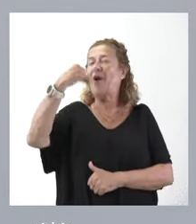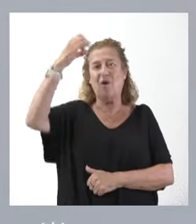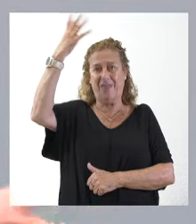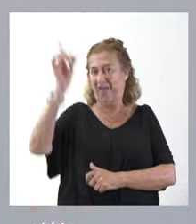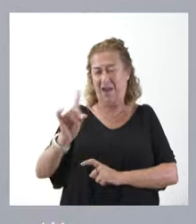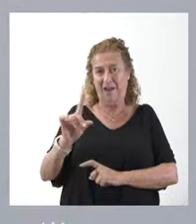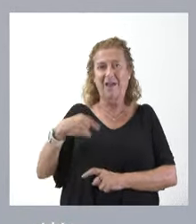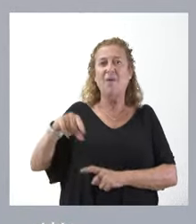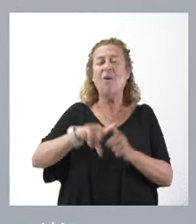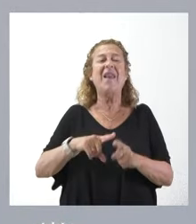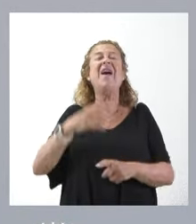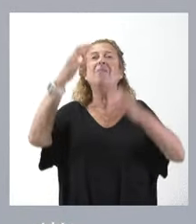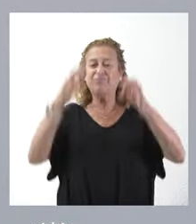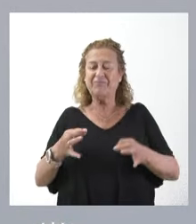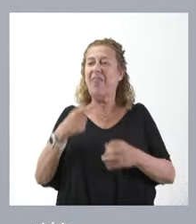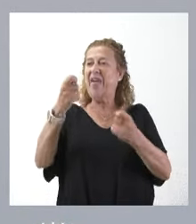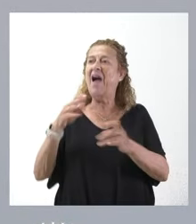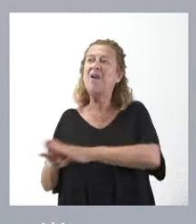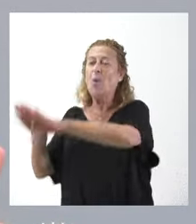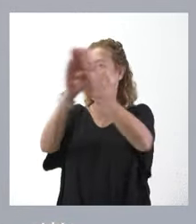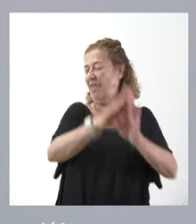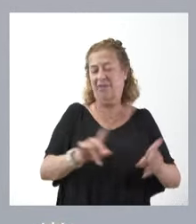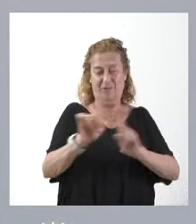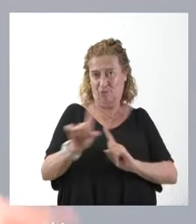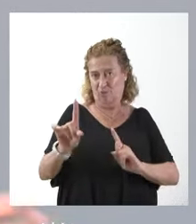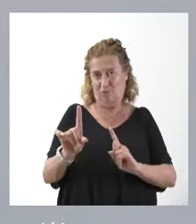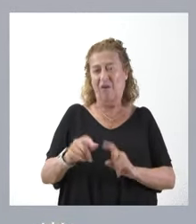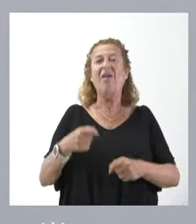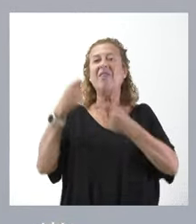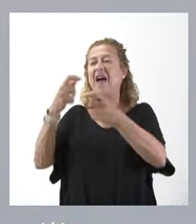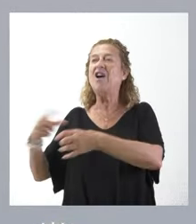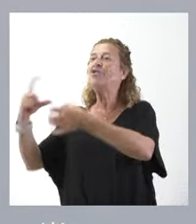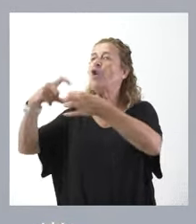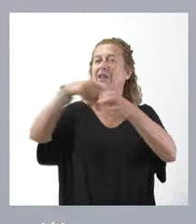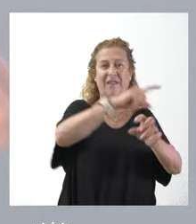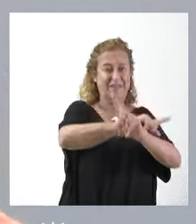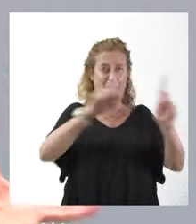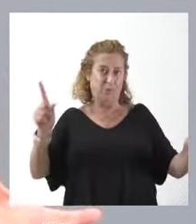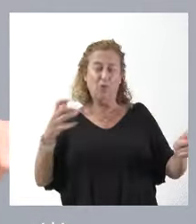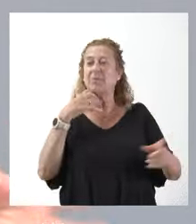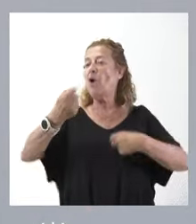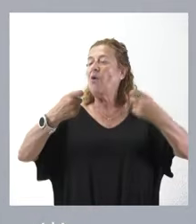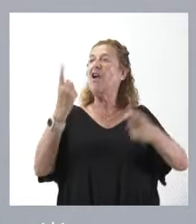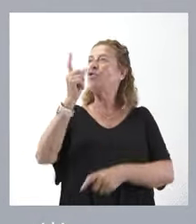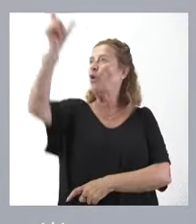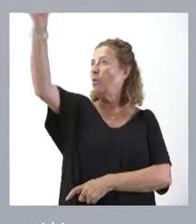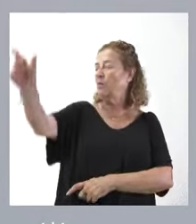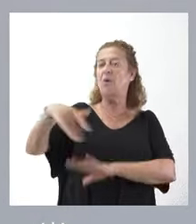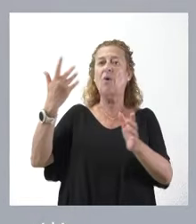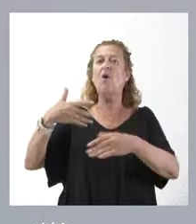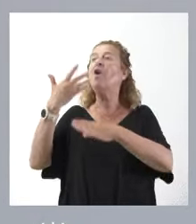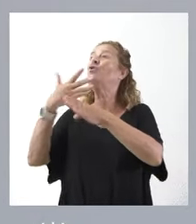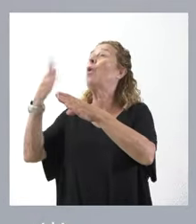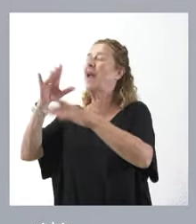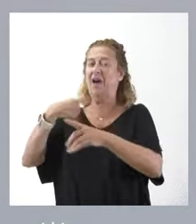es el modelo que garantiza la igualdad, no es el modelo que garantiza la solidaridad, el que se negocie solo con uno y que luego esto se aplique al